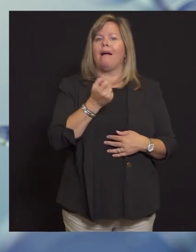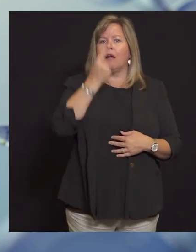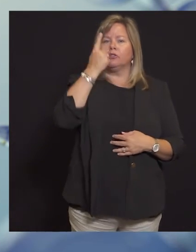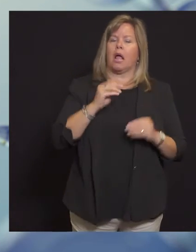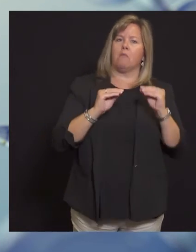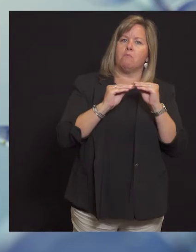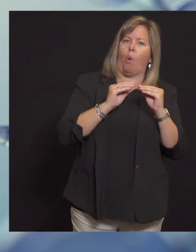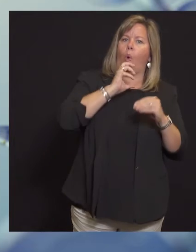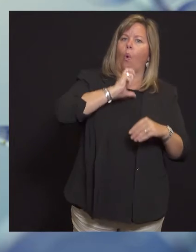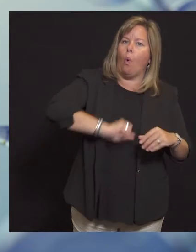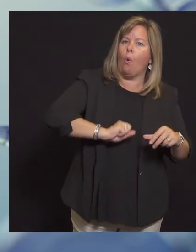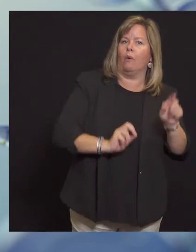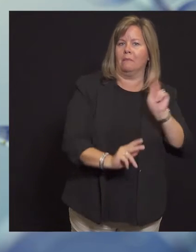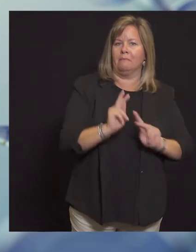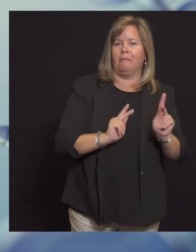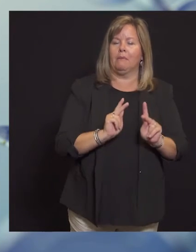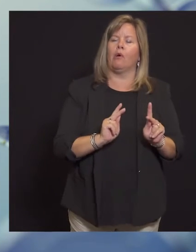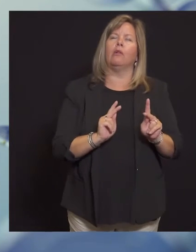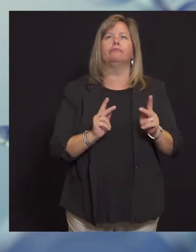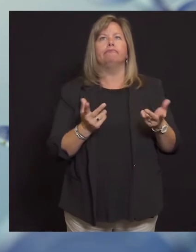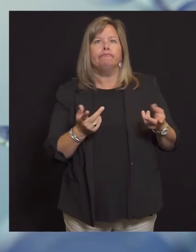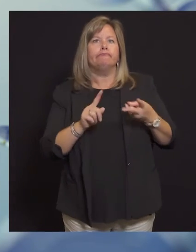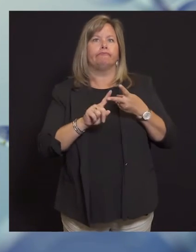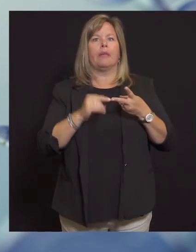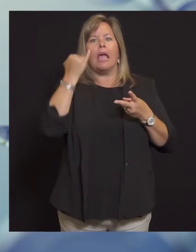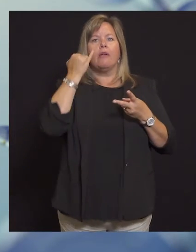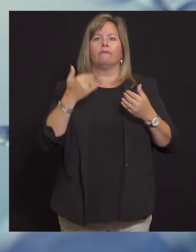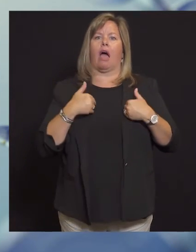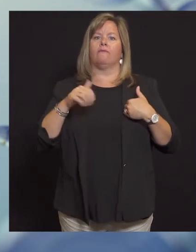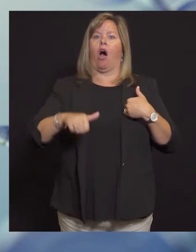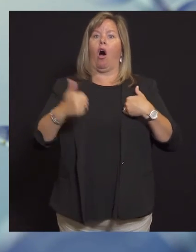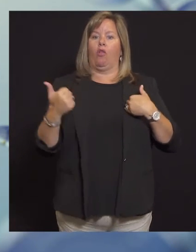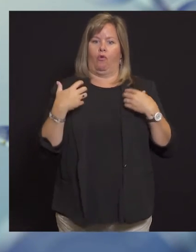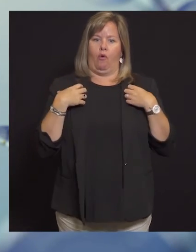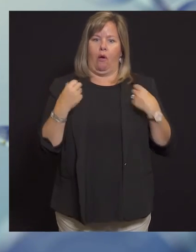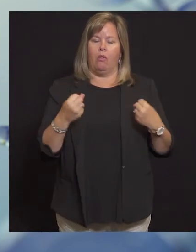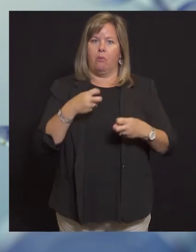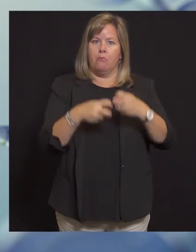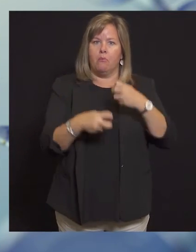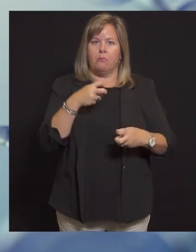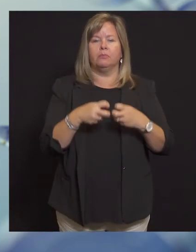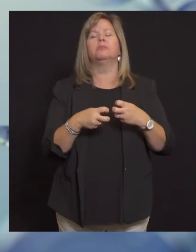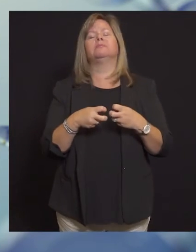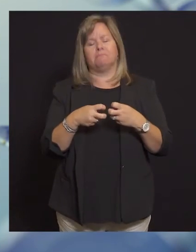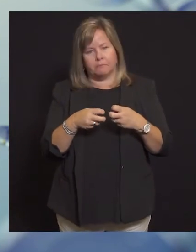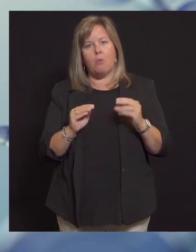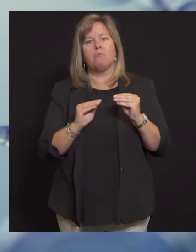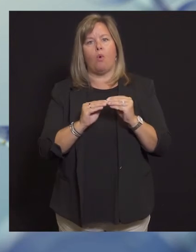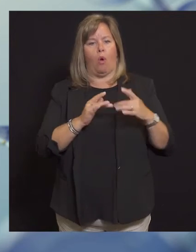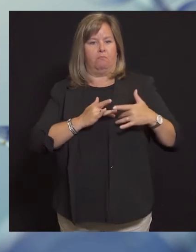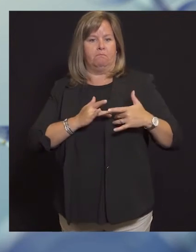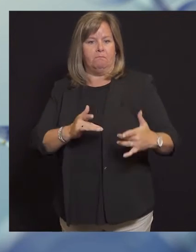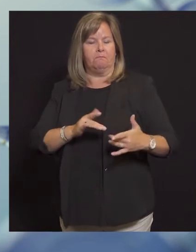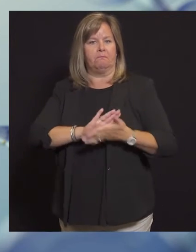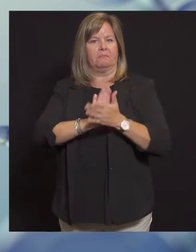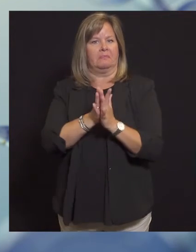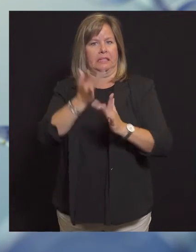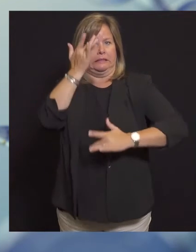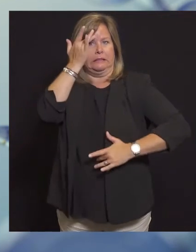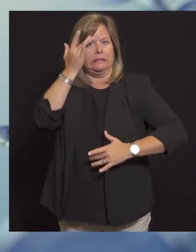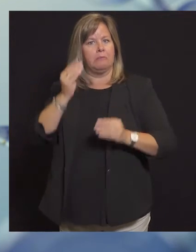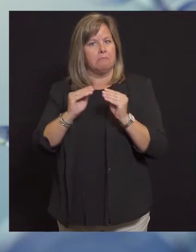incluida la muerte en otras personas. Y no entendemos completamente esto. Sabemos que las personas mayores y que son inmunes,